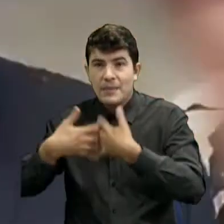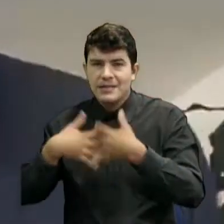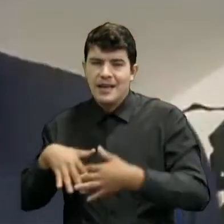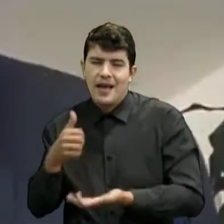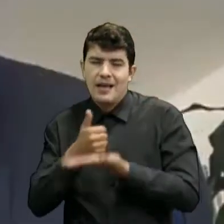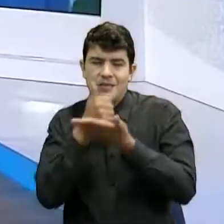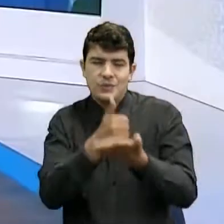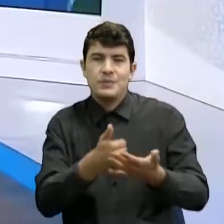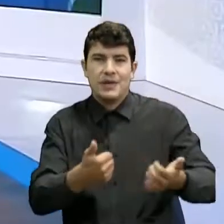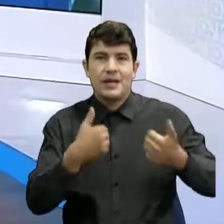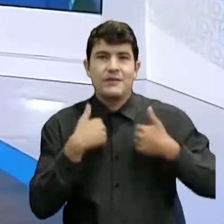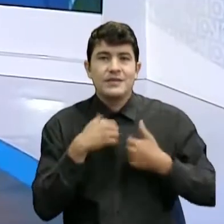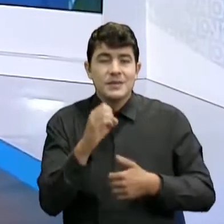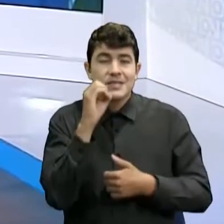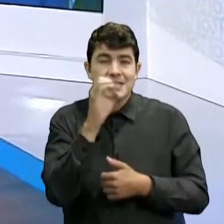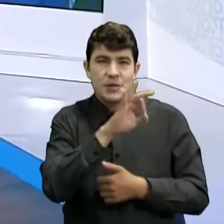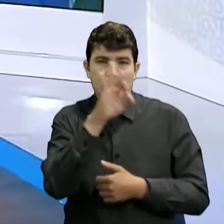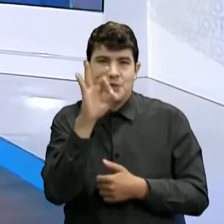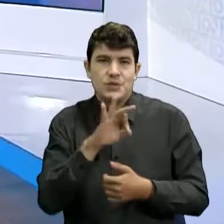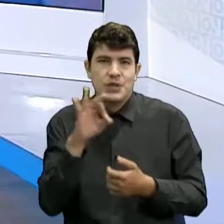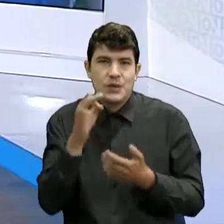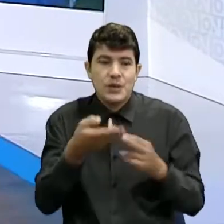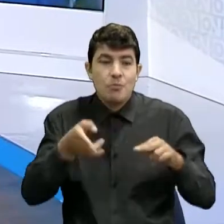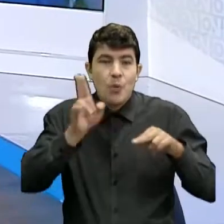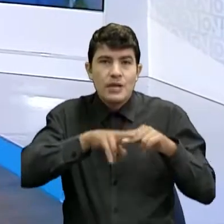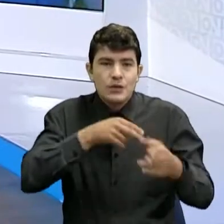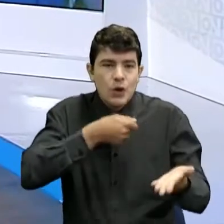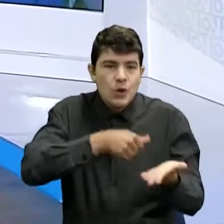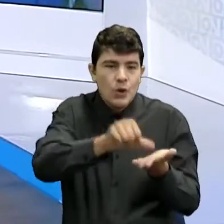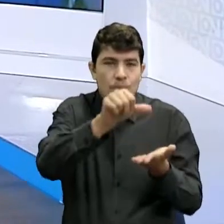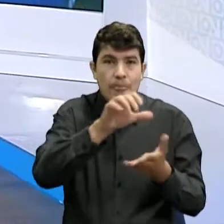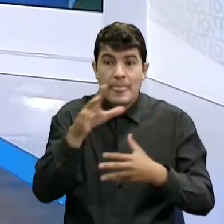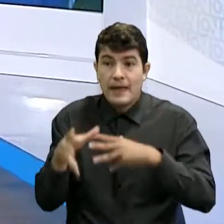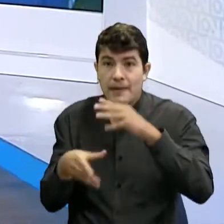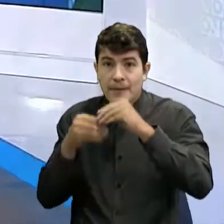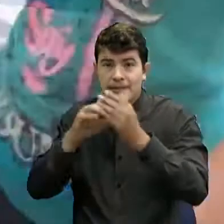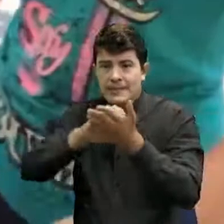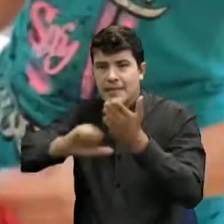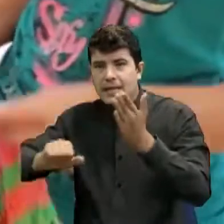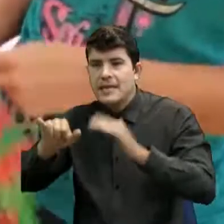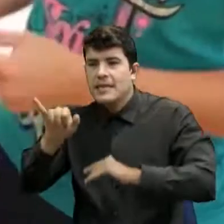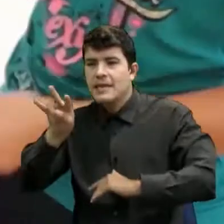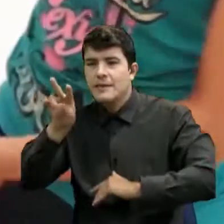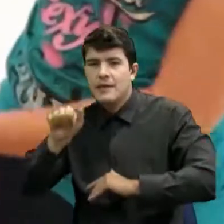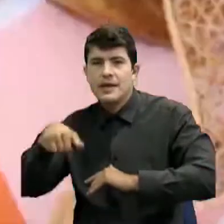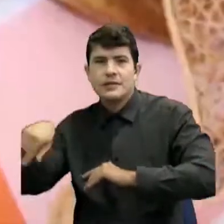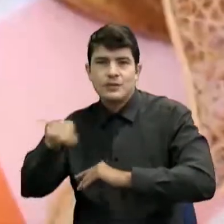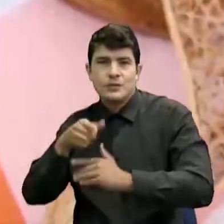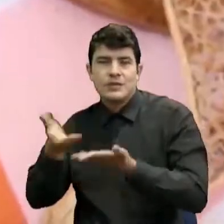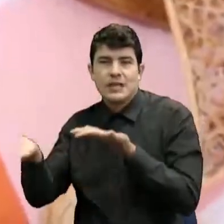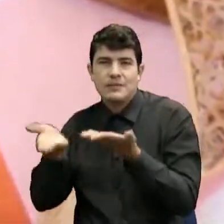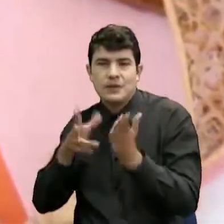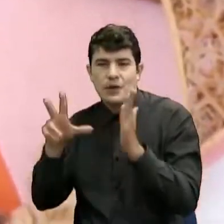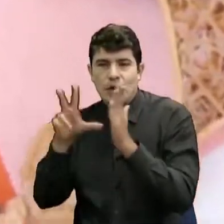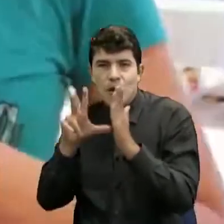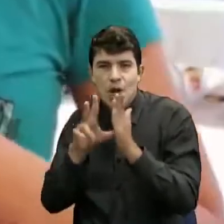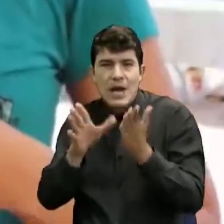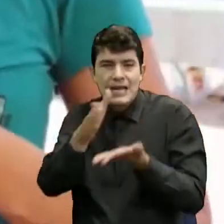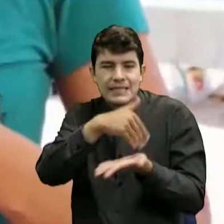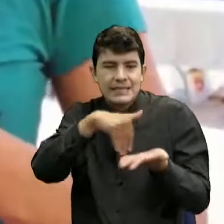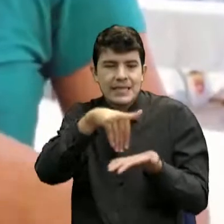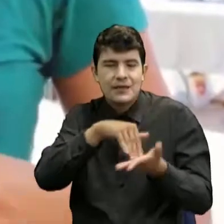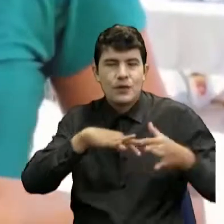Otra medida adicional, la exclusión de IVA para servicios de alojamiento, hoteles, centros